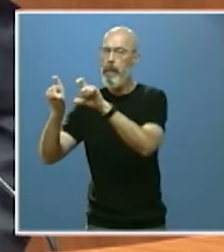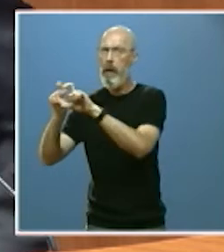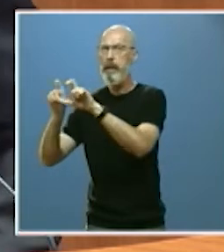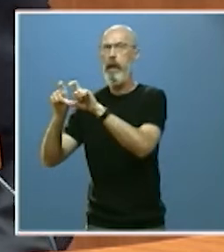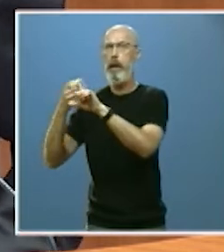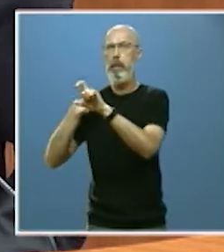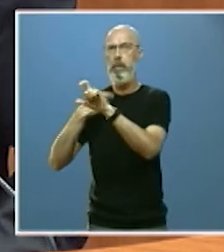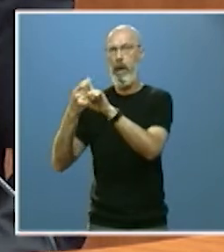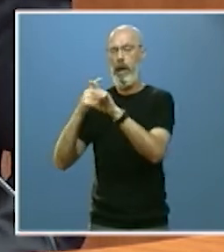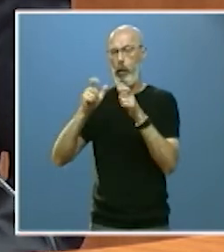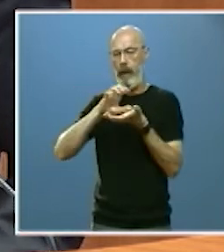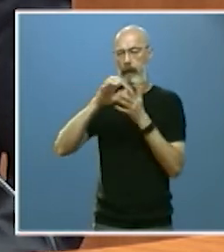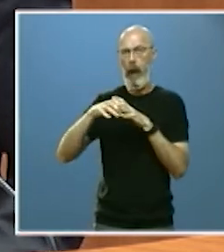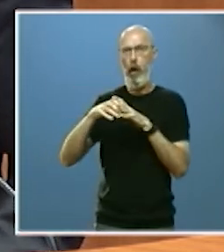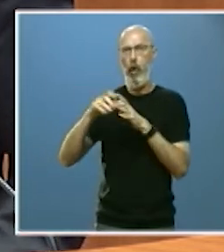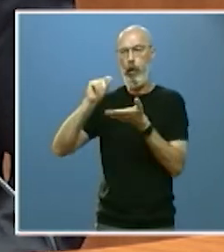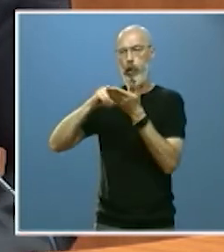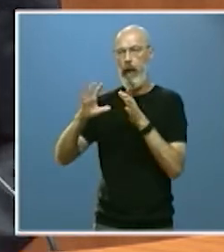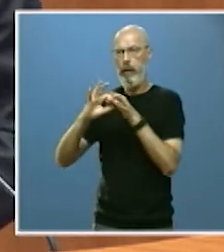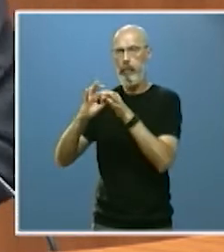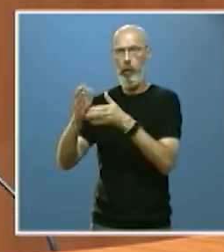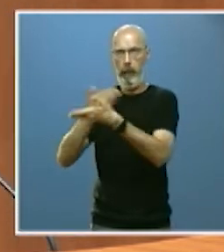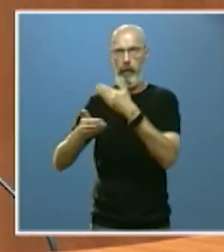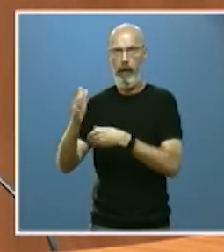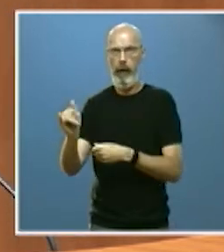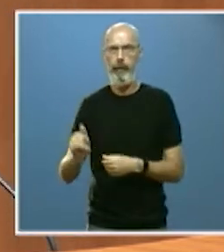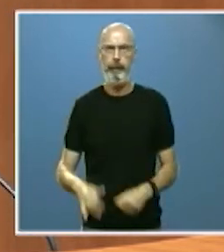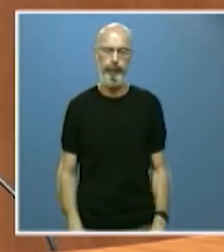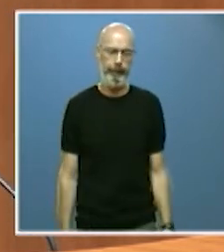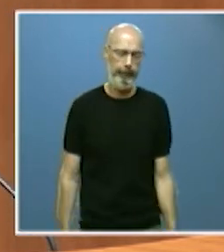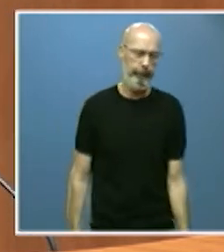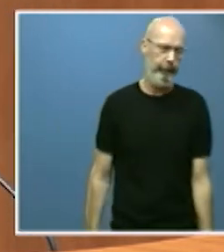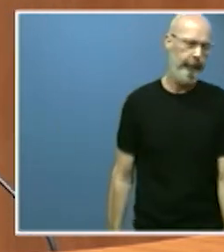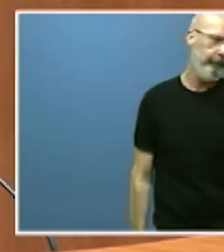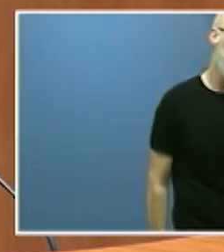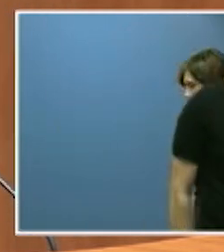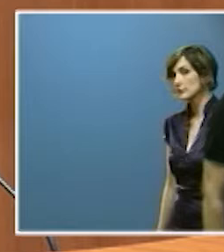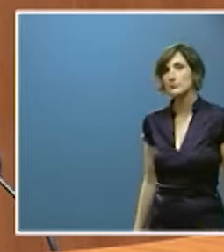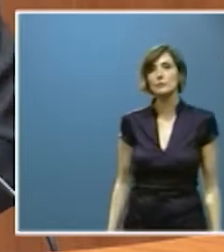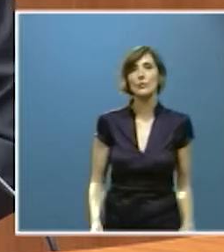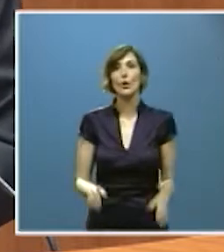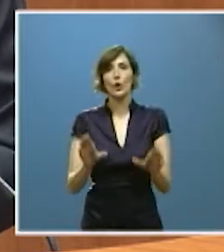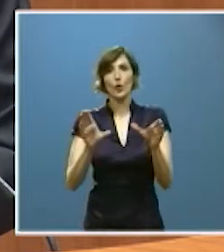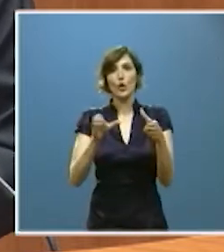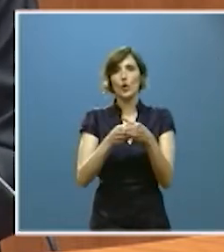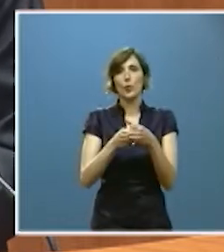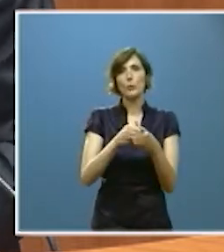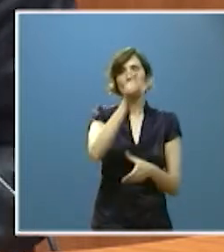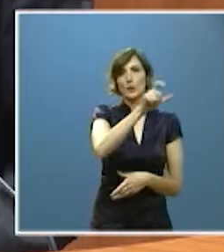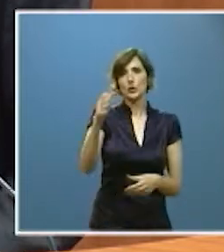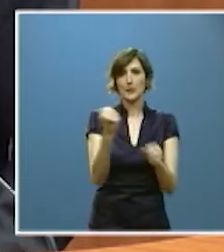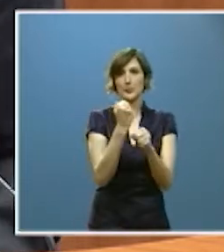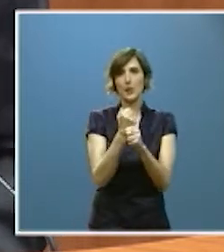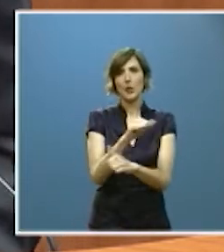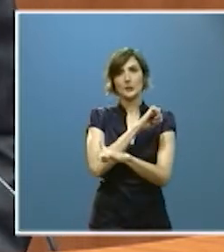contrata sus servicios. Para los trabajadores autónomos, que son una parte importante de los ocupados en Castilla y León,